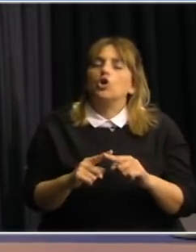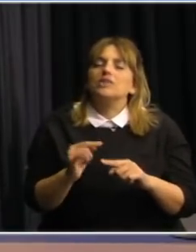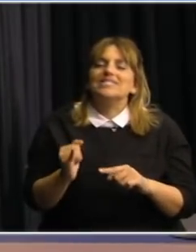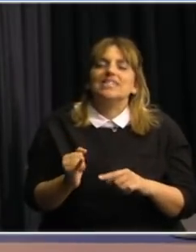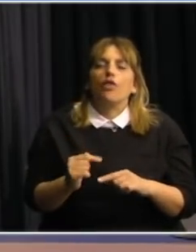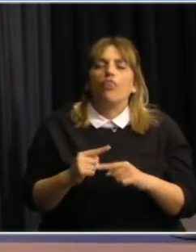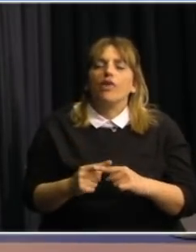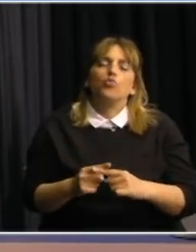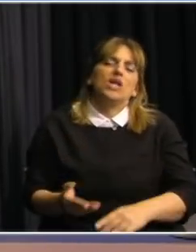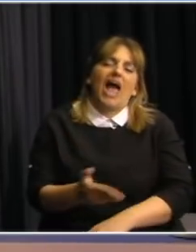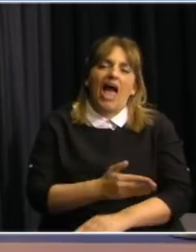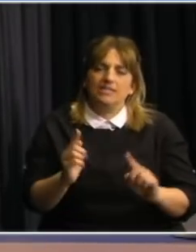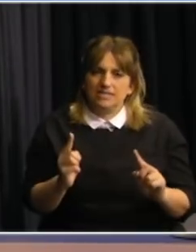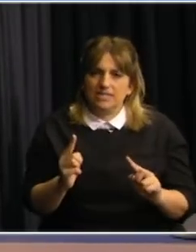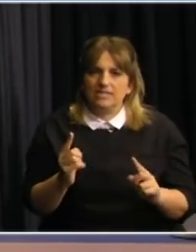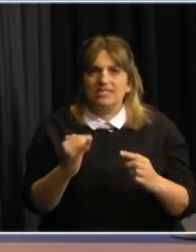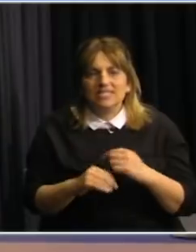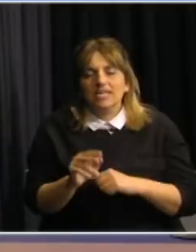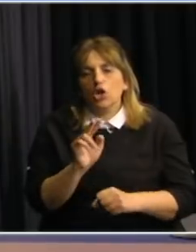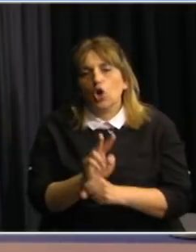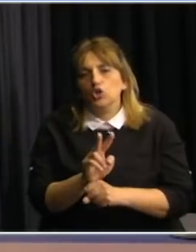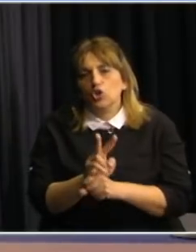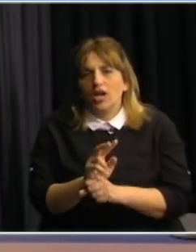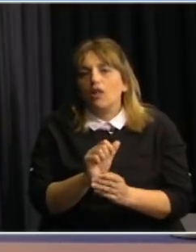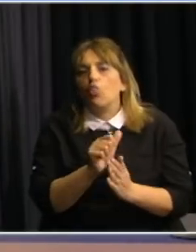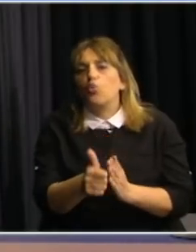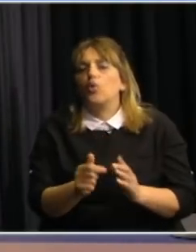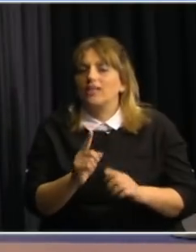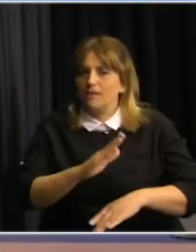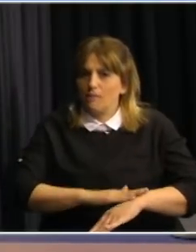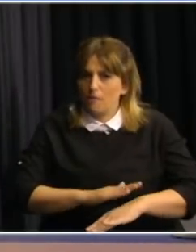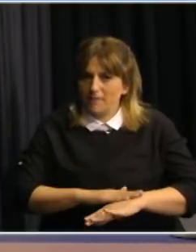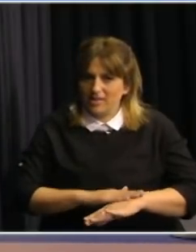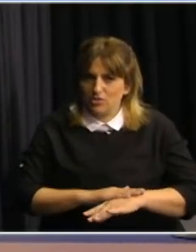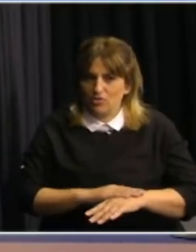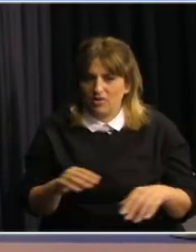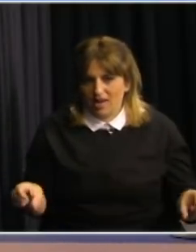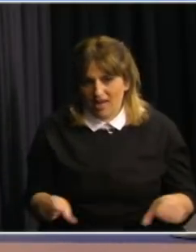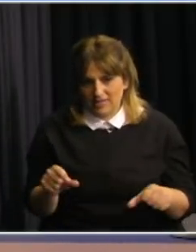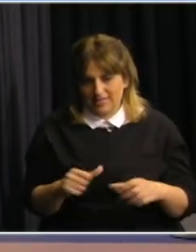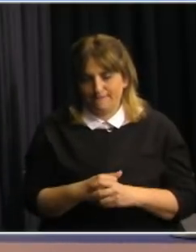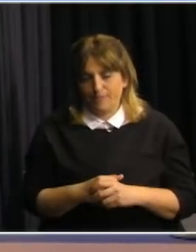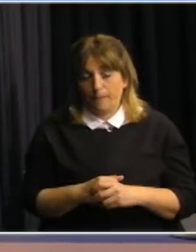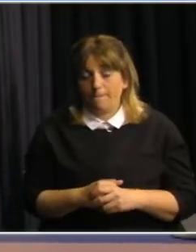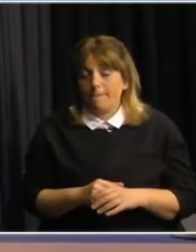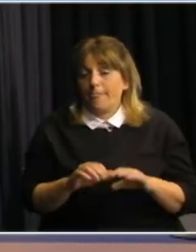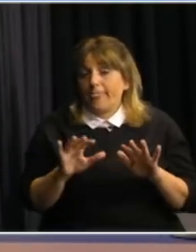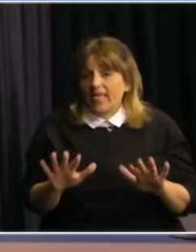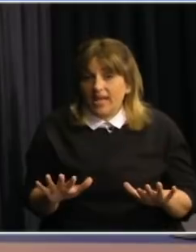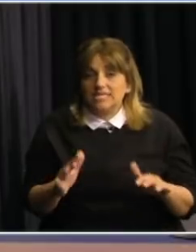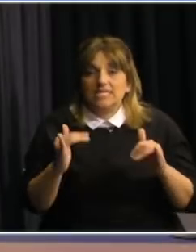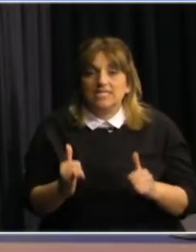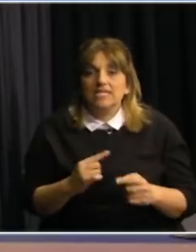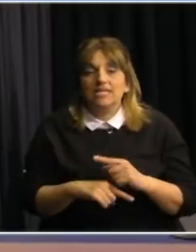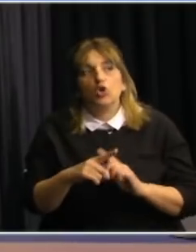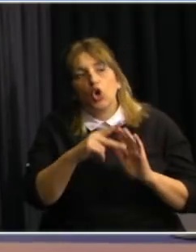antes de que ocurra sino monitorizarlo durante el evento y en función de eso y